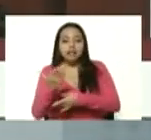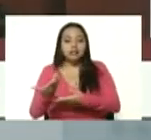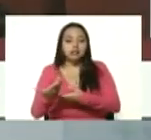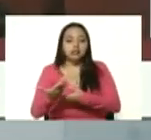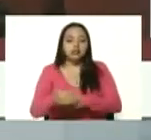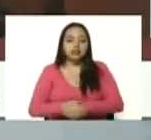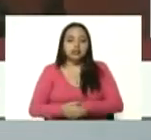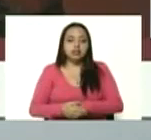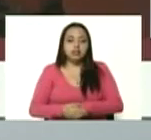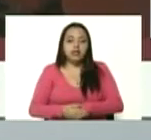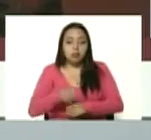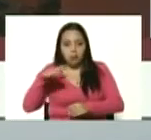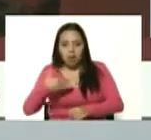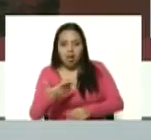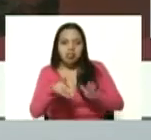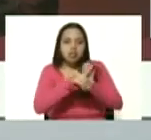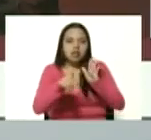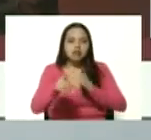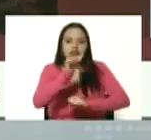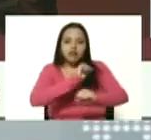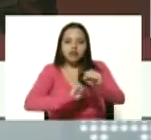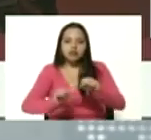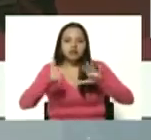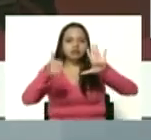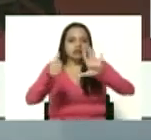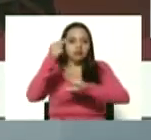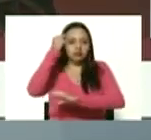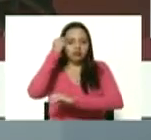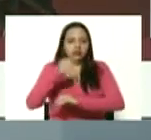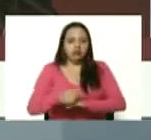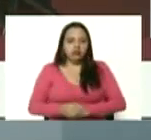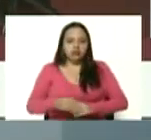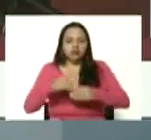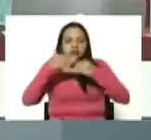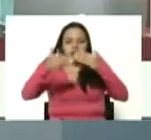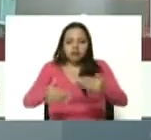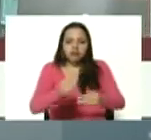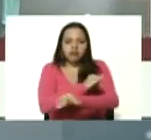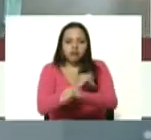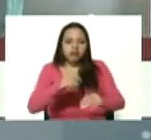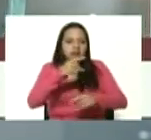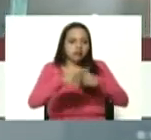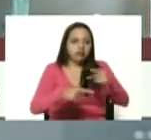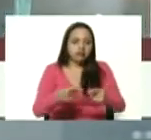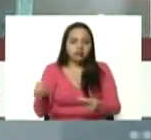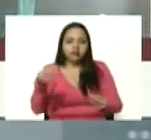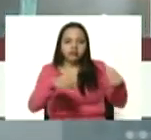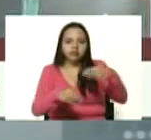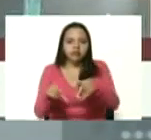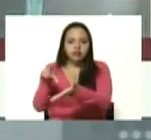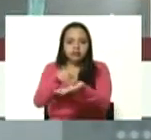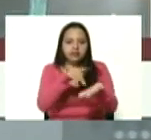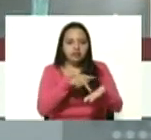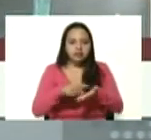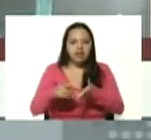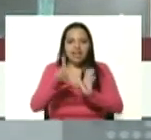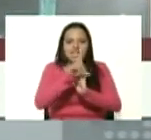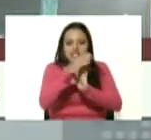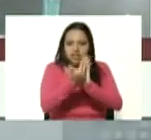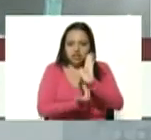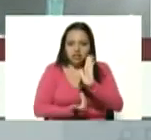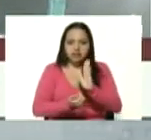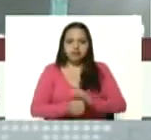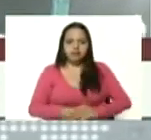tengan el derecho a la defensa son otros 6 días posteriormente a esto se van a sumar esa lista que avance